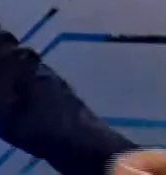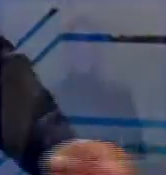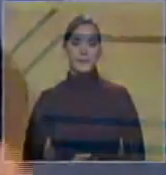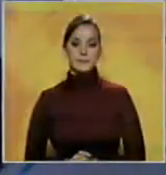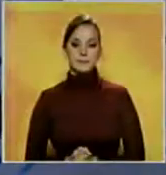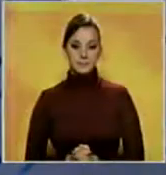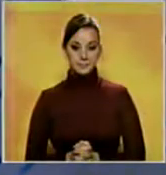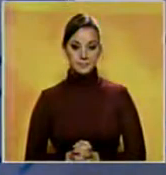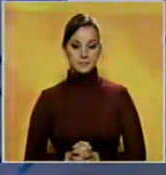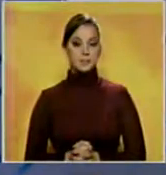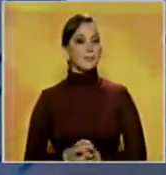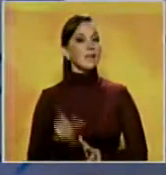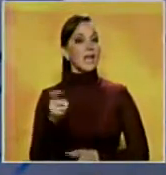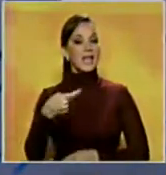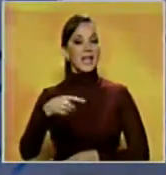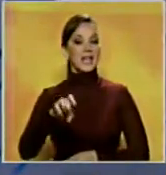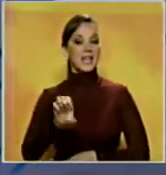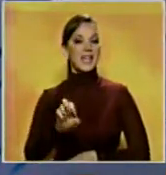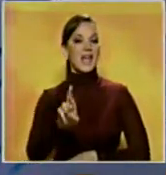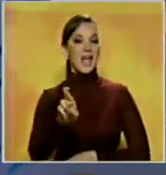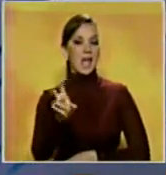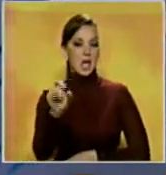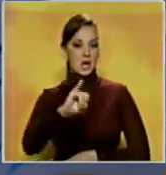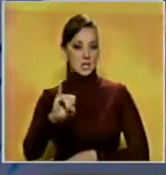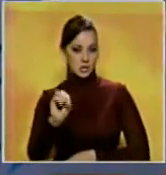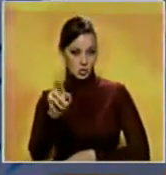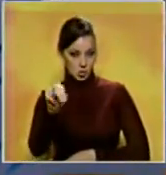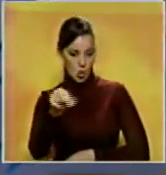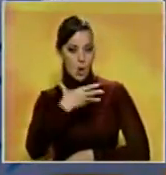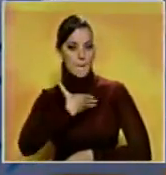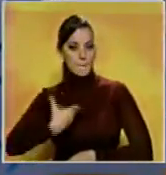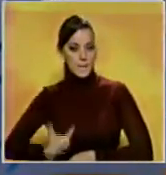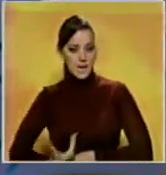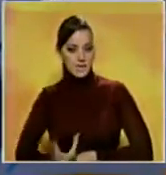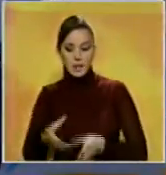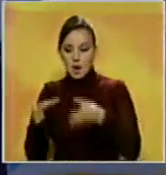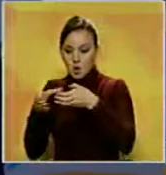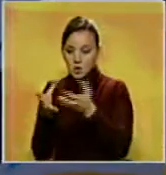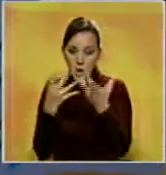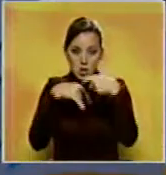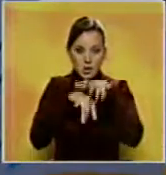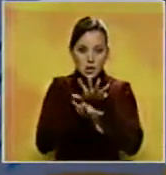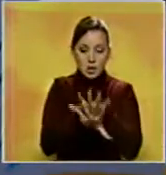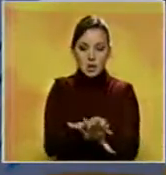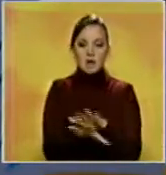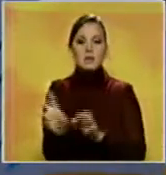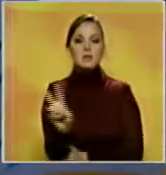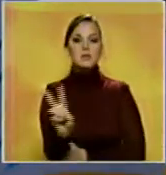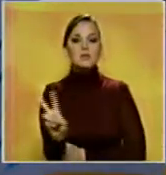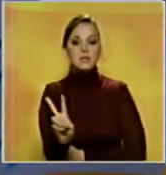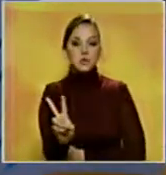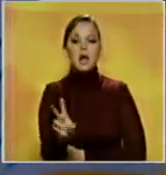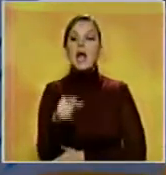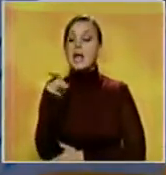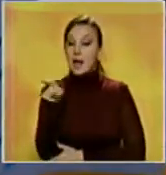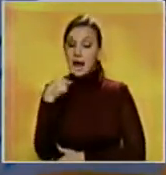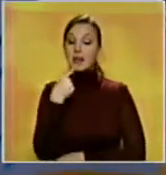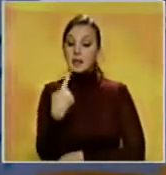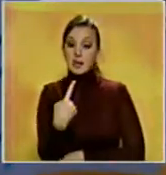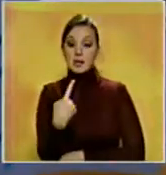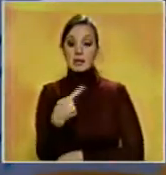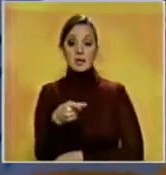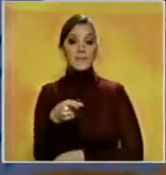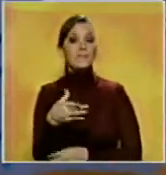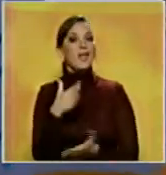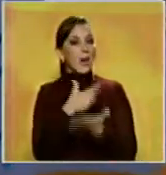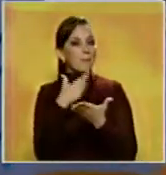Seguimos amigos, Gerson Hernández, presidente del Consejo de Integración Empresarial Bolivariano de Venezuela, asegura que como parte de